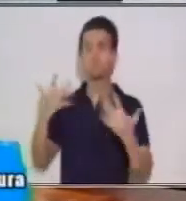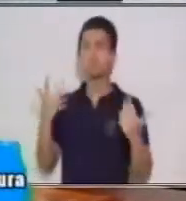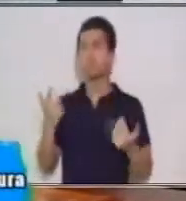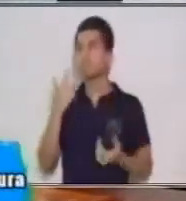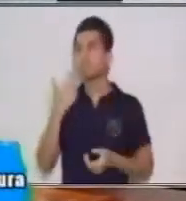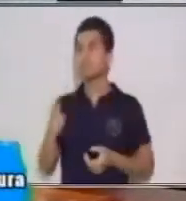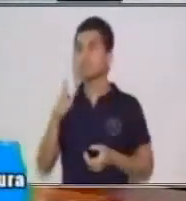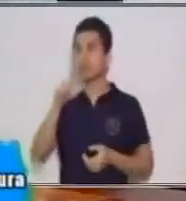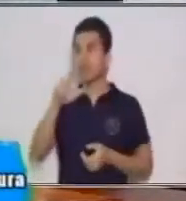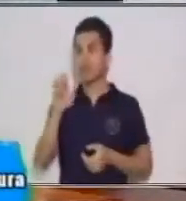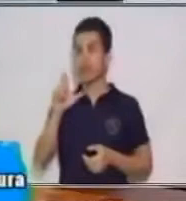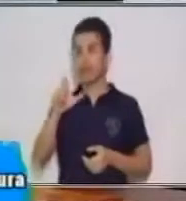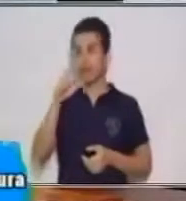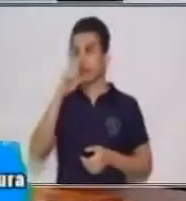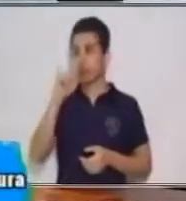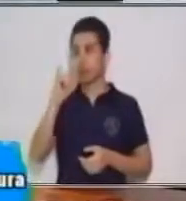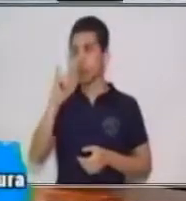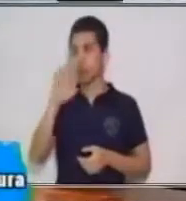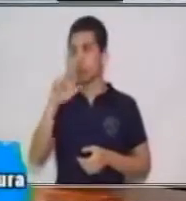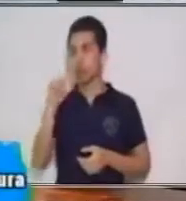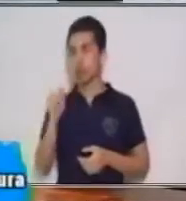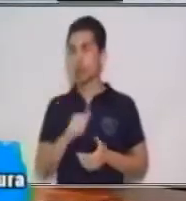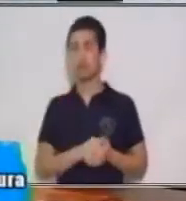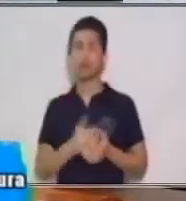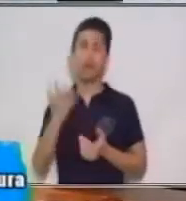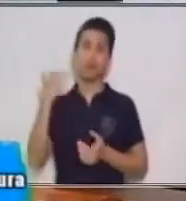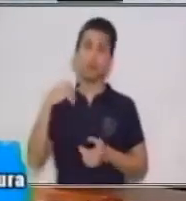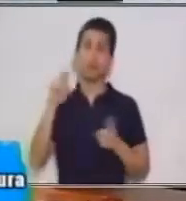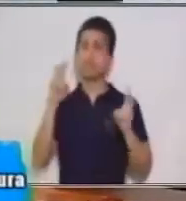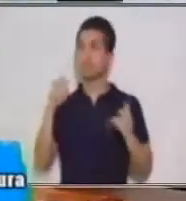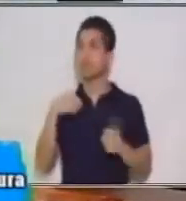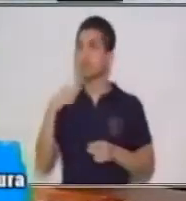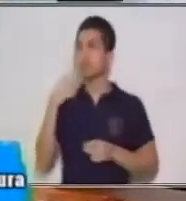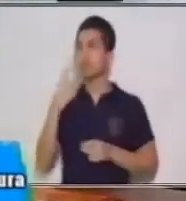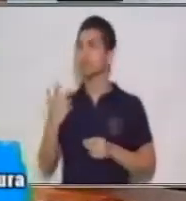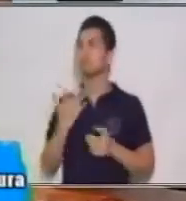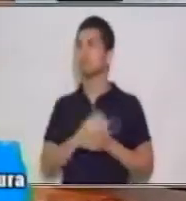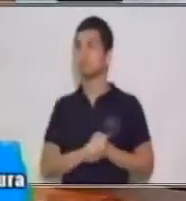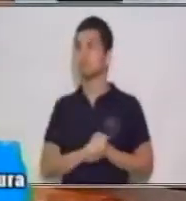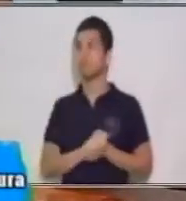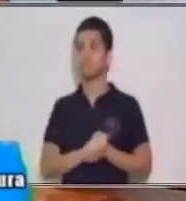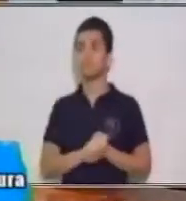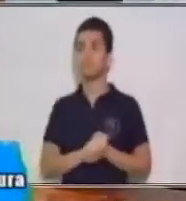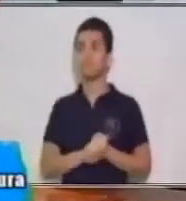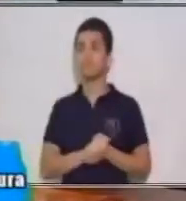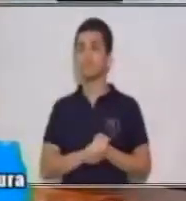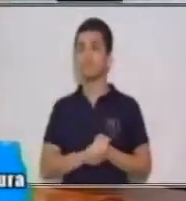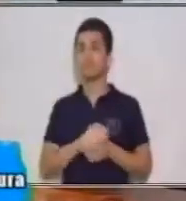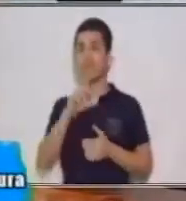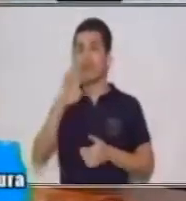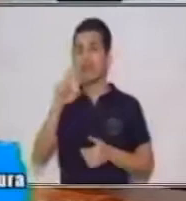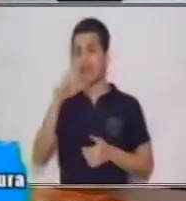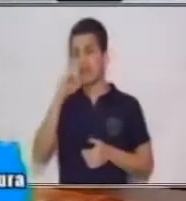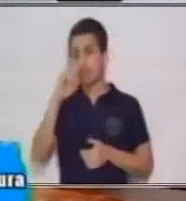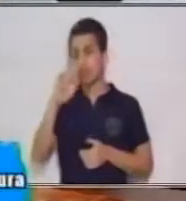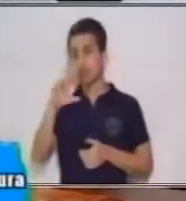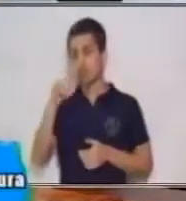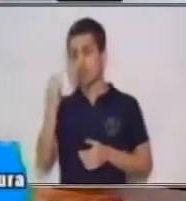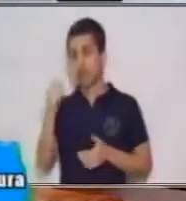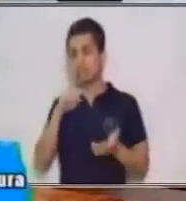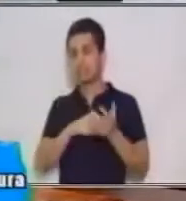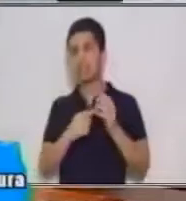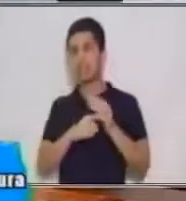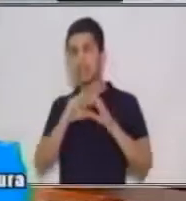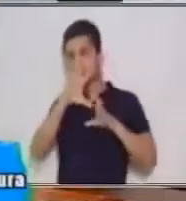la lectura. En un tema anterior vimos que la lectura es un conjunto de palabras que